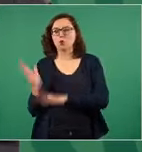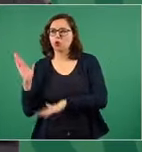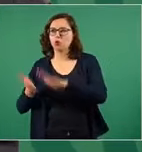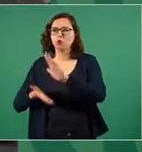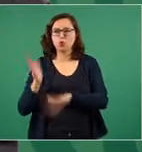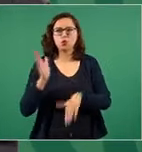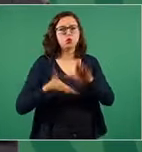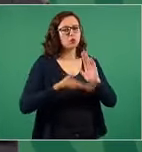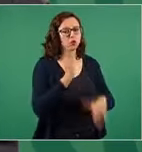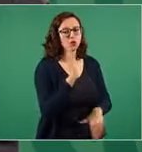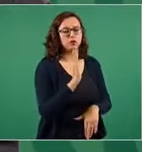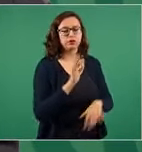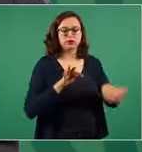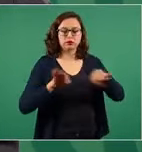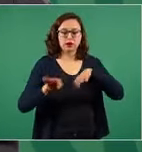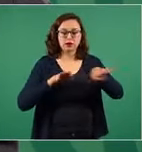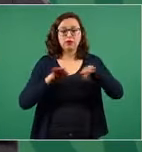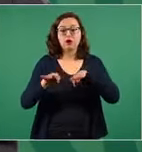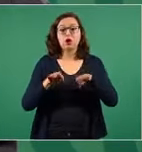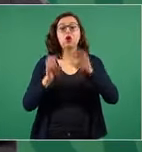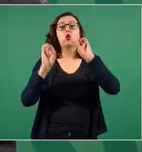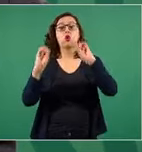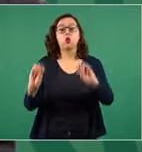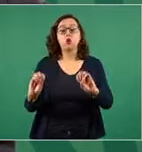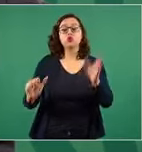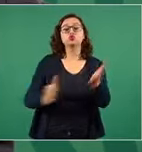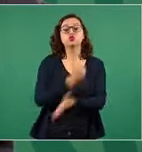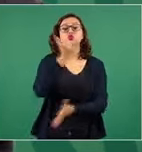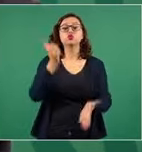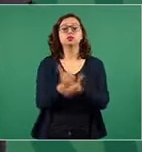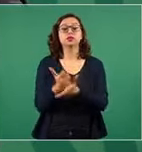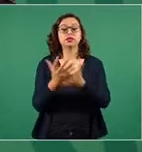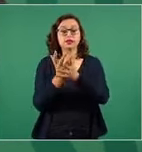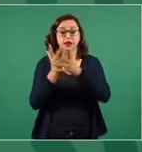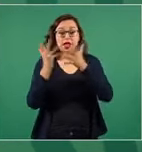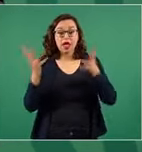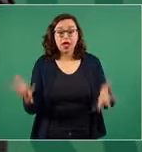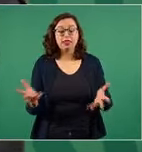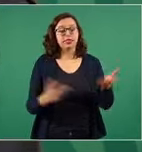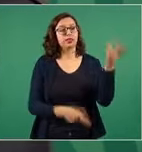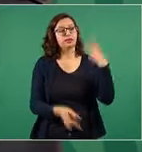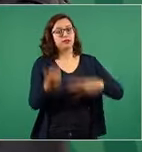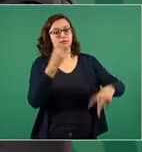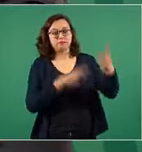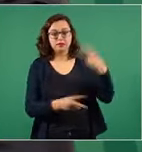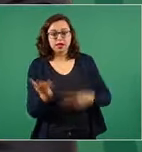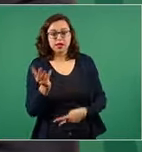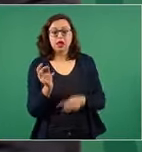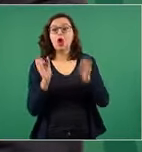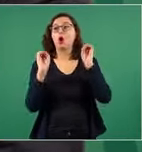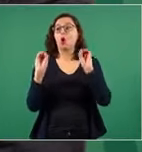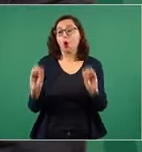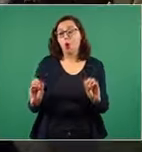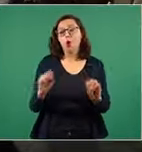ciudades del interior del país, a las zonas fronterizas.